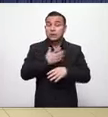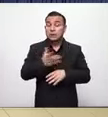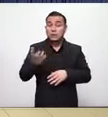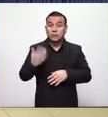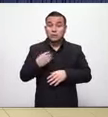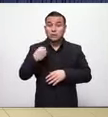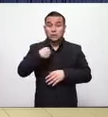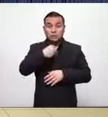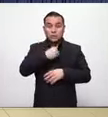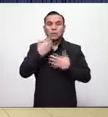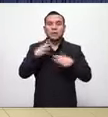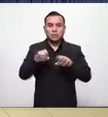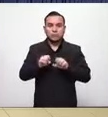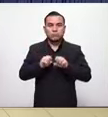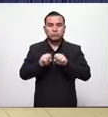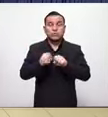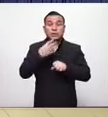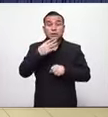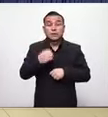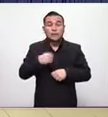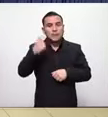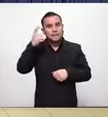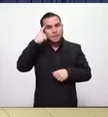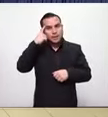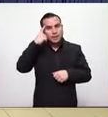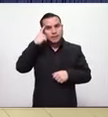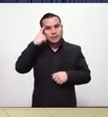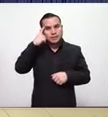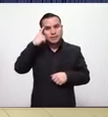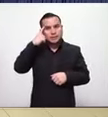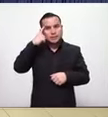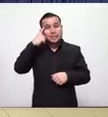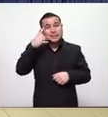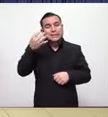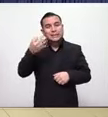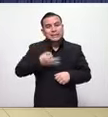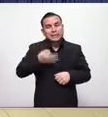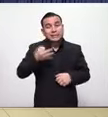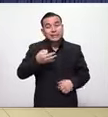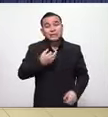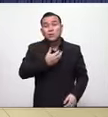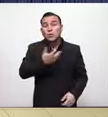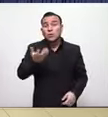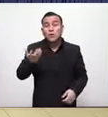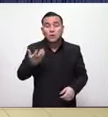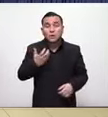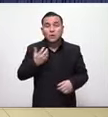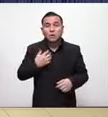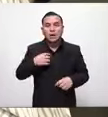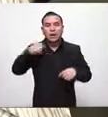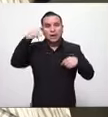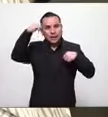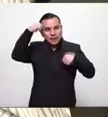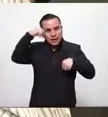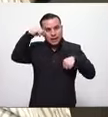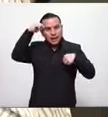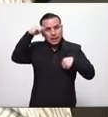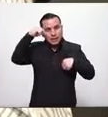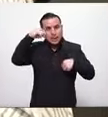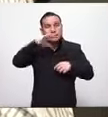creo que eso es algo que también debemos de generar conciencia en el pueblo salvadoreño